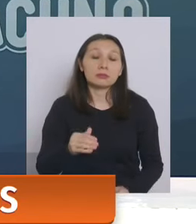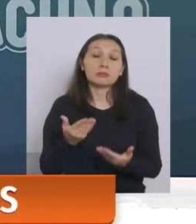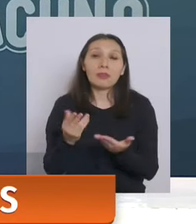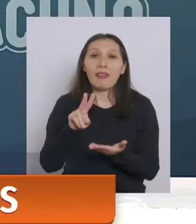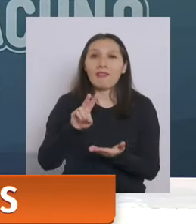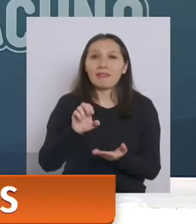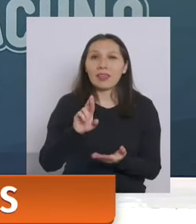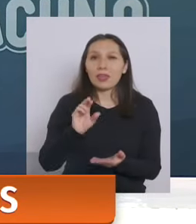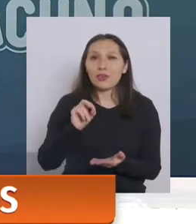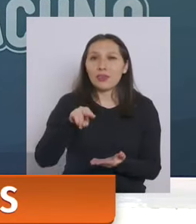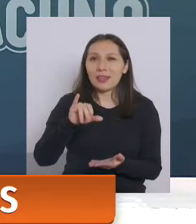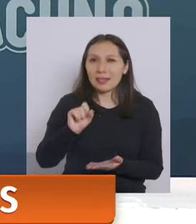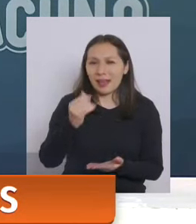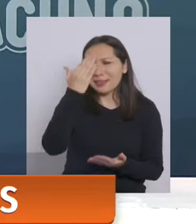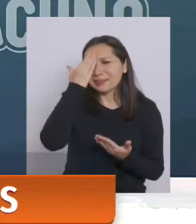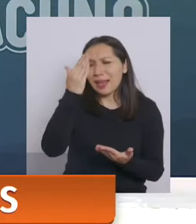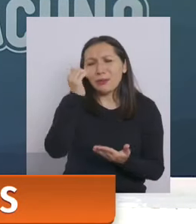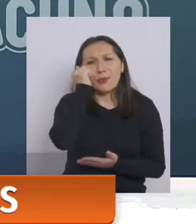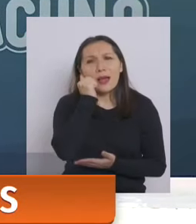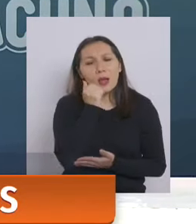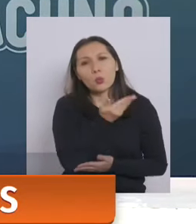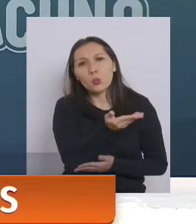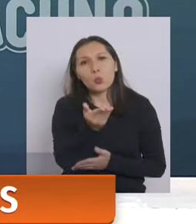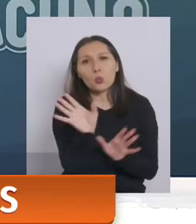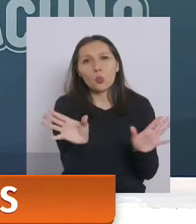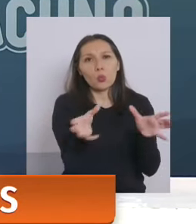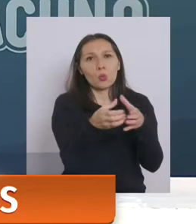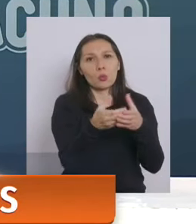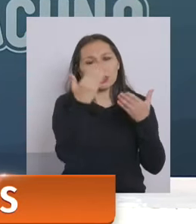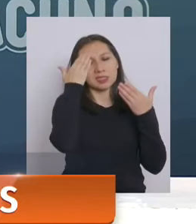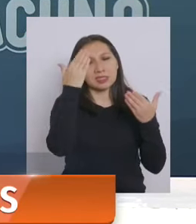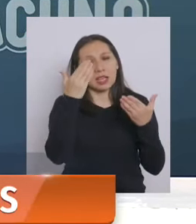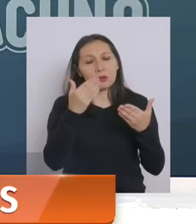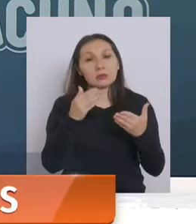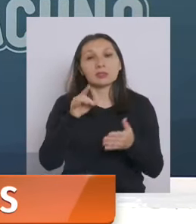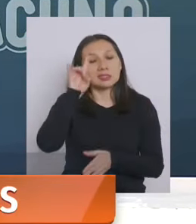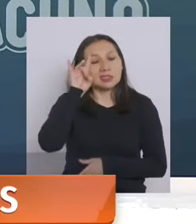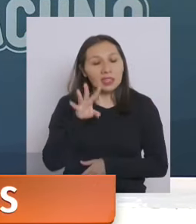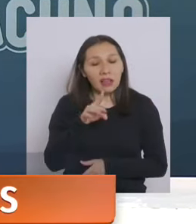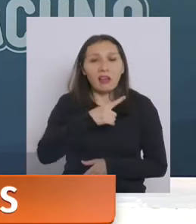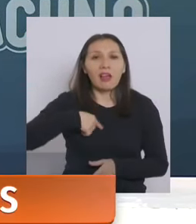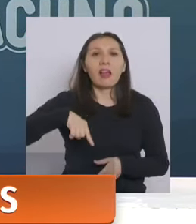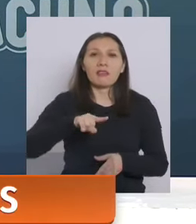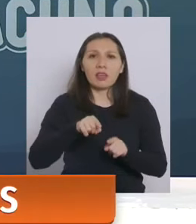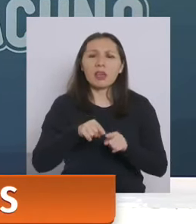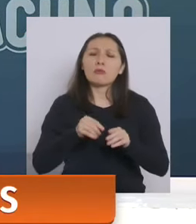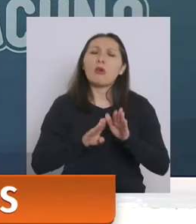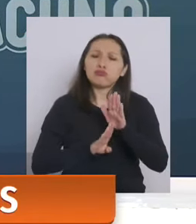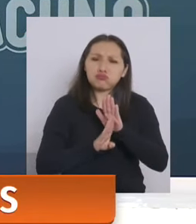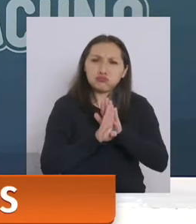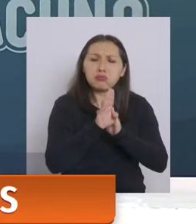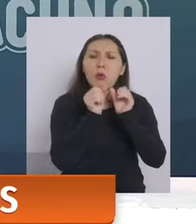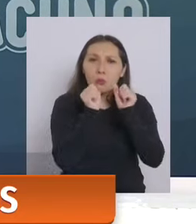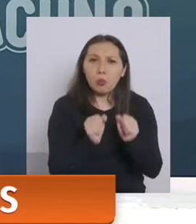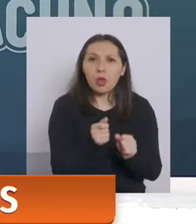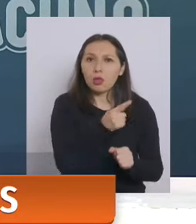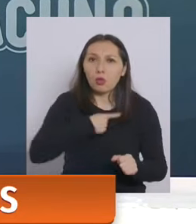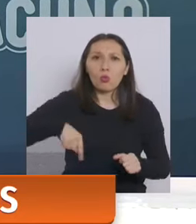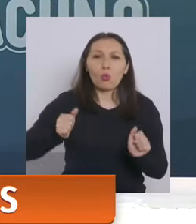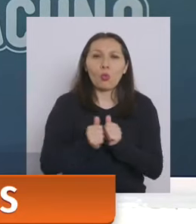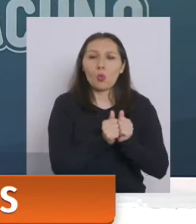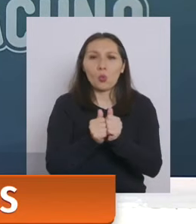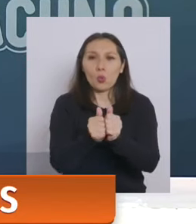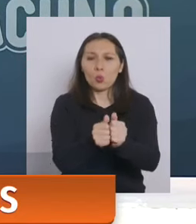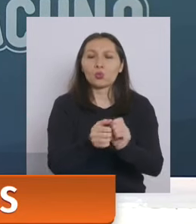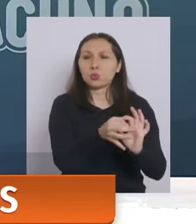le envío un saludo cariñoso a ustedes a toda su agrupación y sabemos que vamos a salir adelante todos juntos